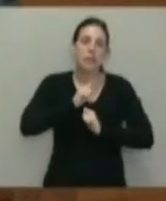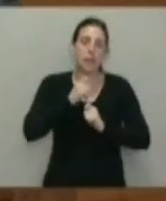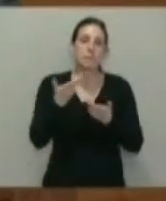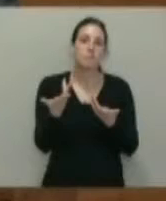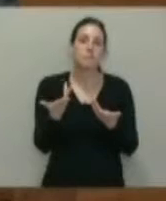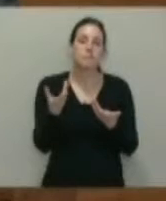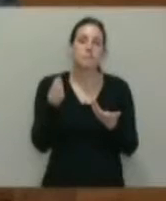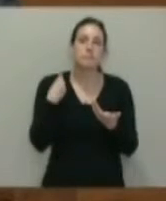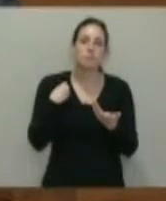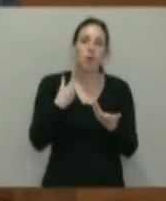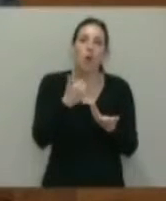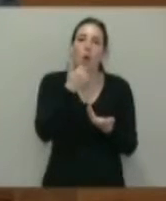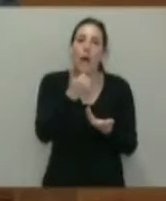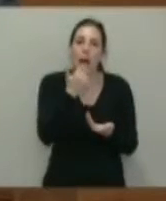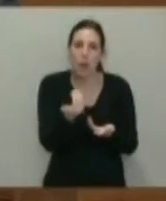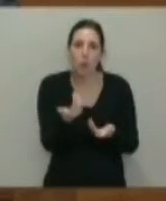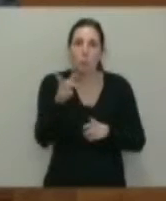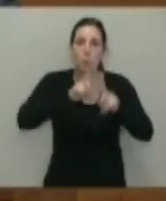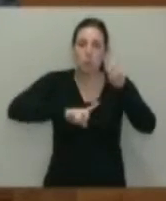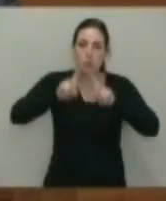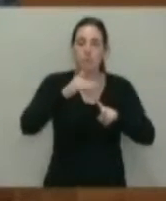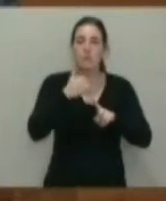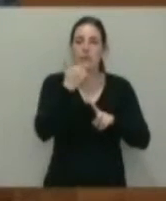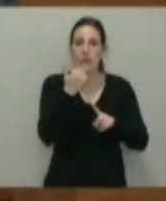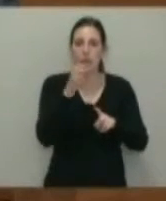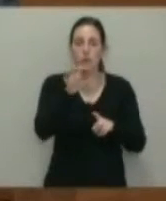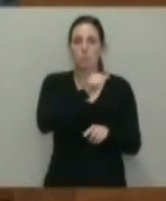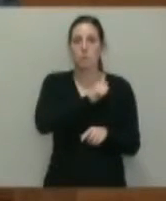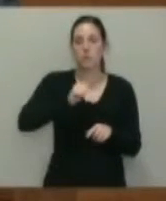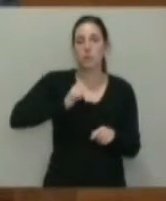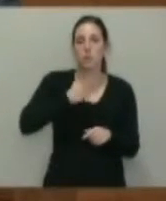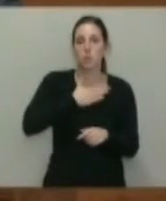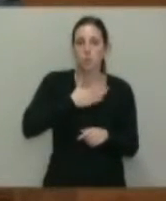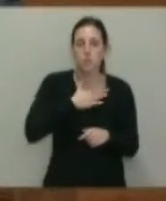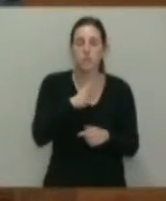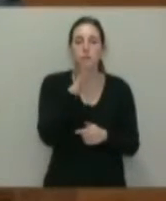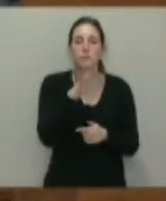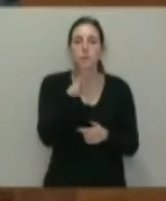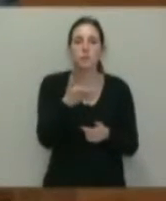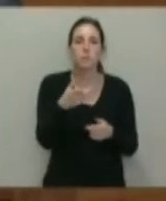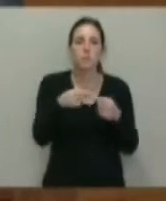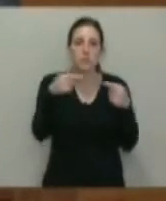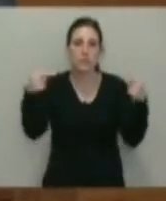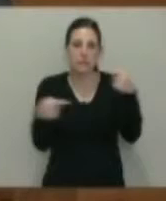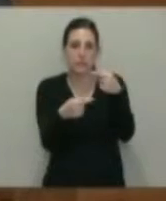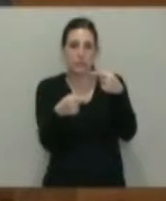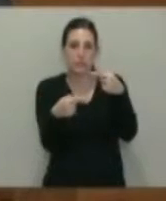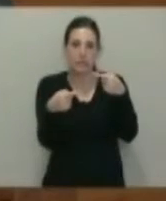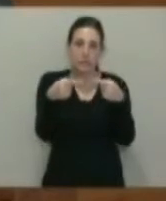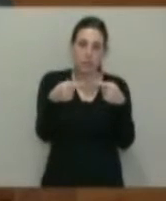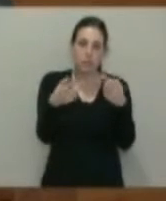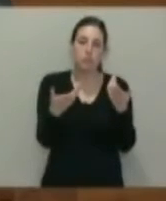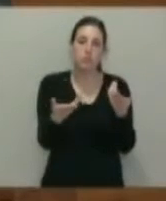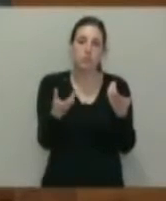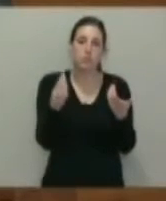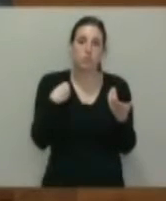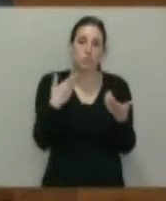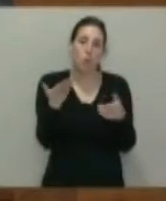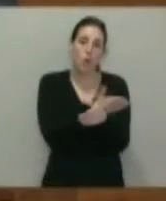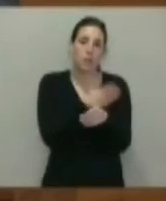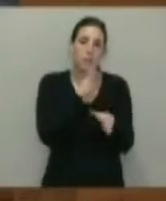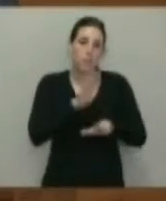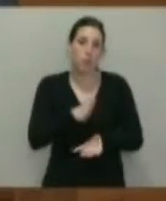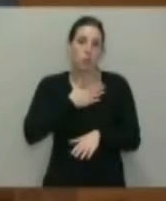que algo ha pasado y ha sucedido en nuestra comunidad, porque hemos acortado ese diferencial que teníamos en ese caso a favor nuestro.